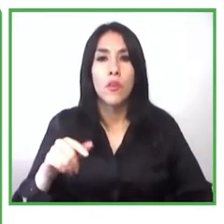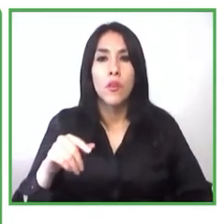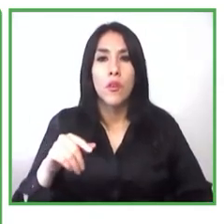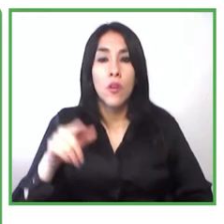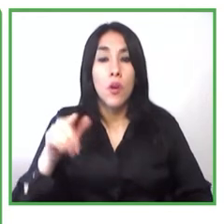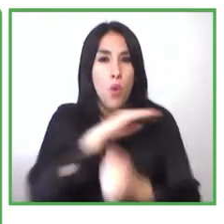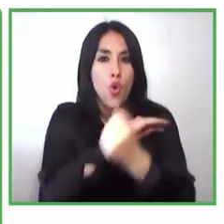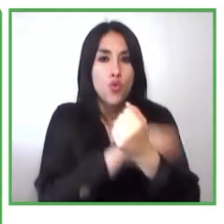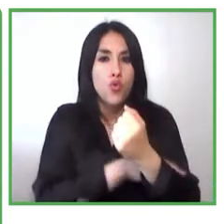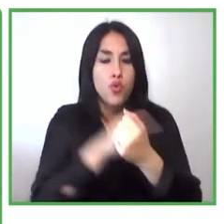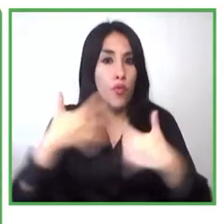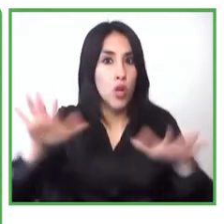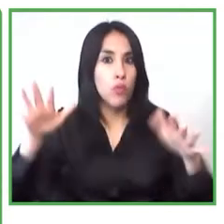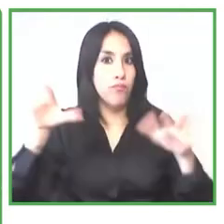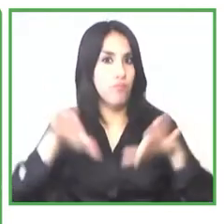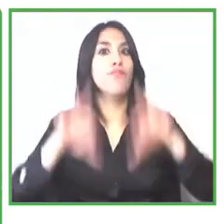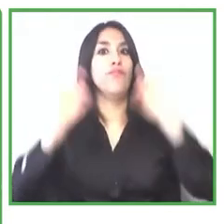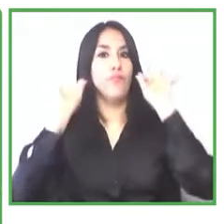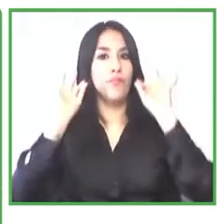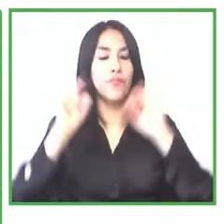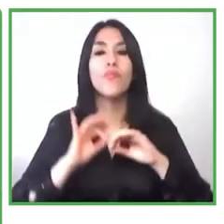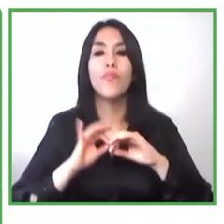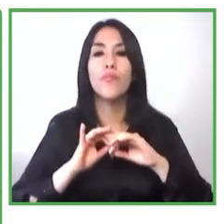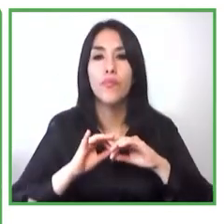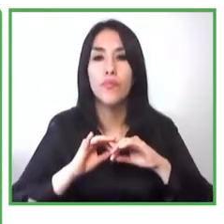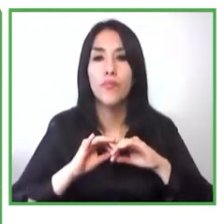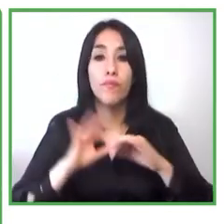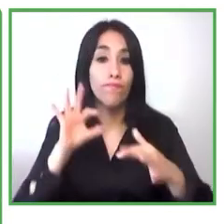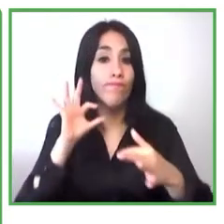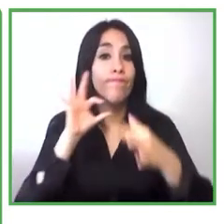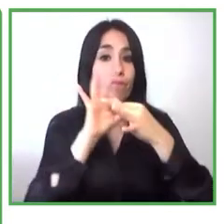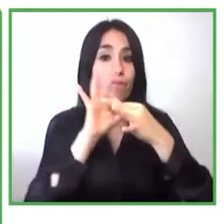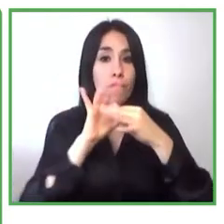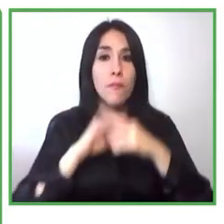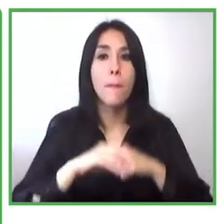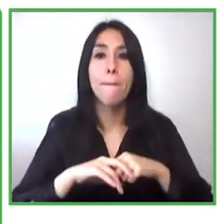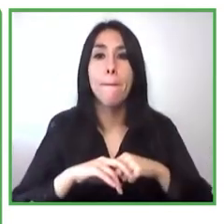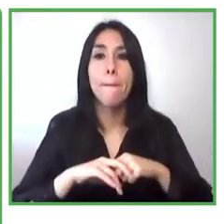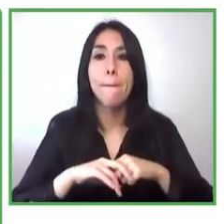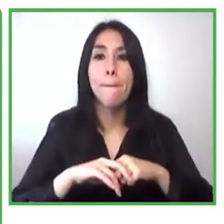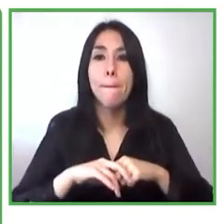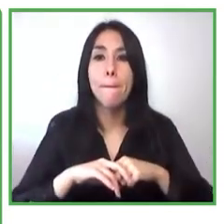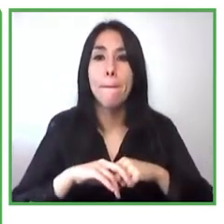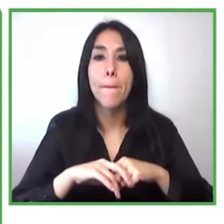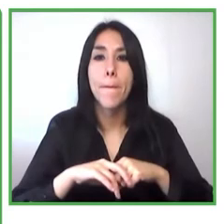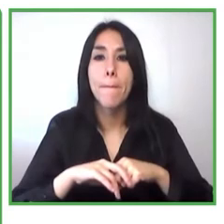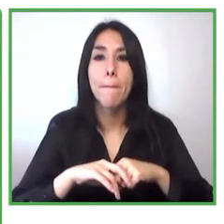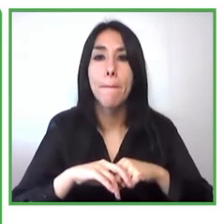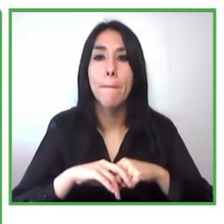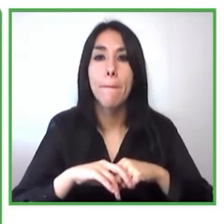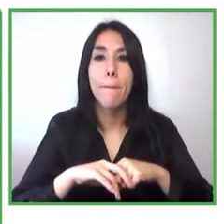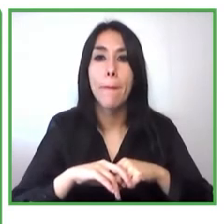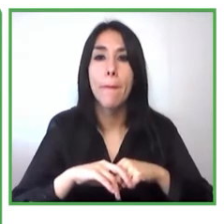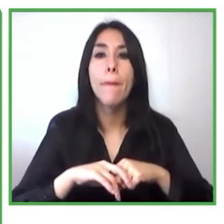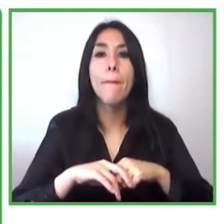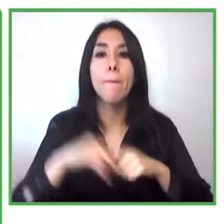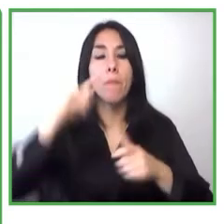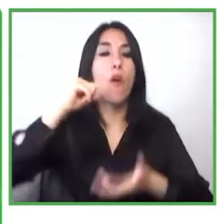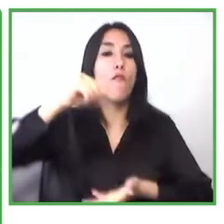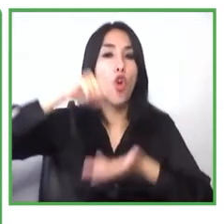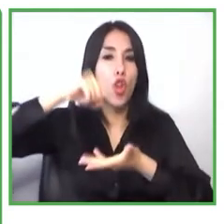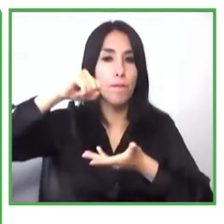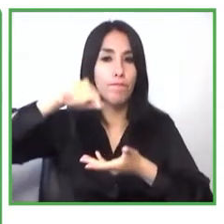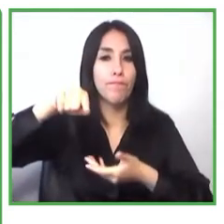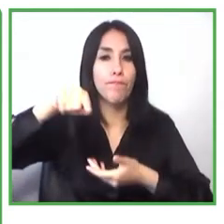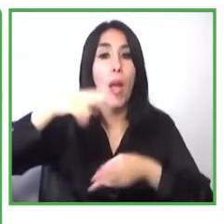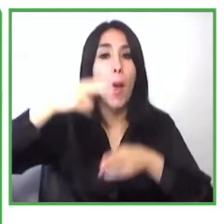gran fondo de emprendimiento que tiene Colombia que se llama el Fondo Emprender liderado por una institución pública que se llama el SENA y ellos lograron presentar su